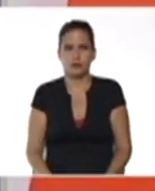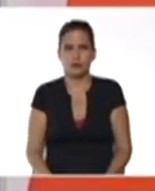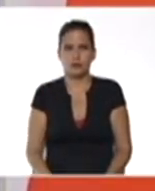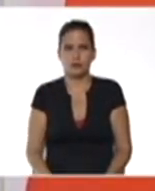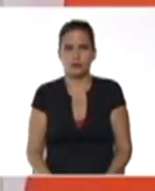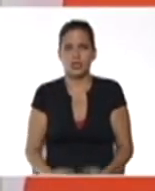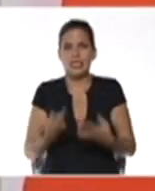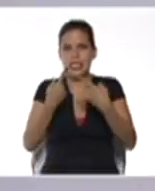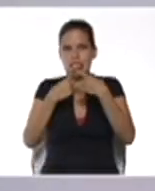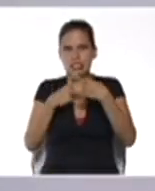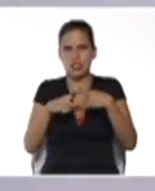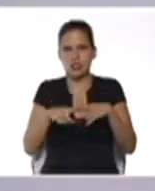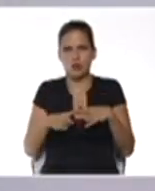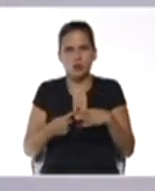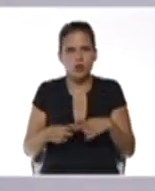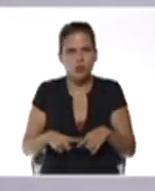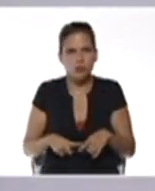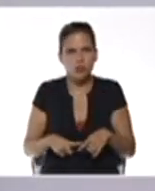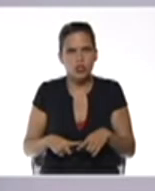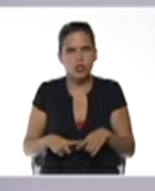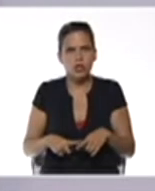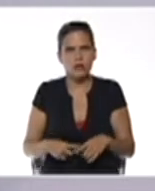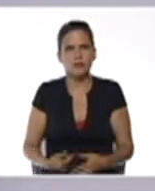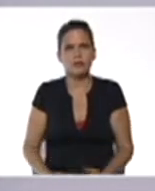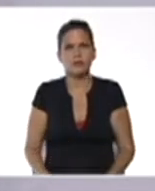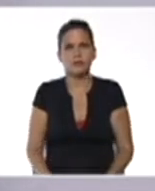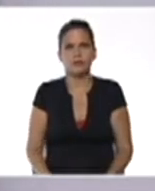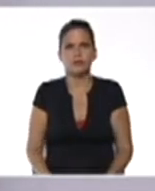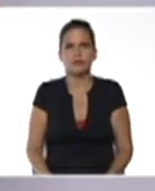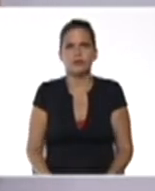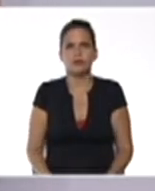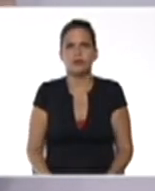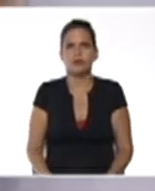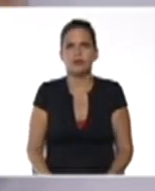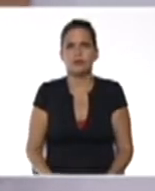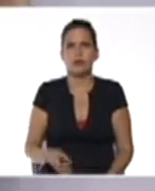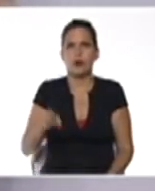se multiplica por pi